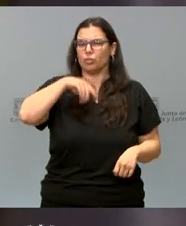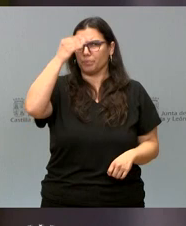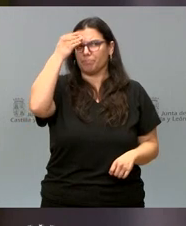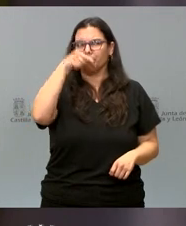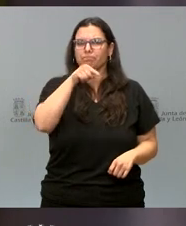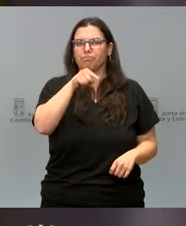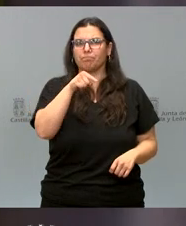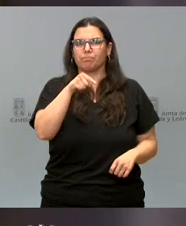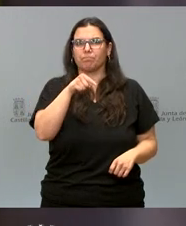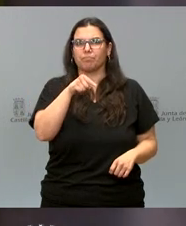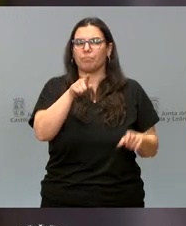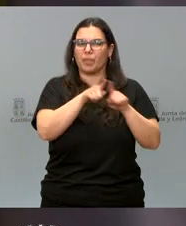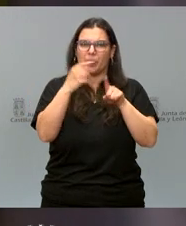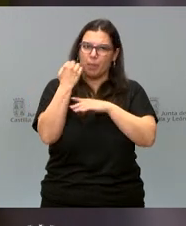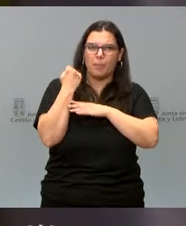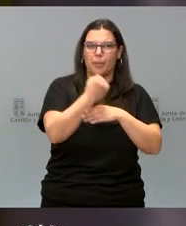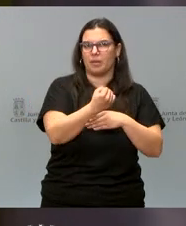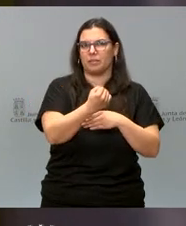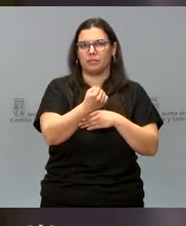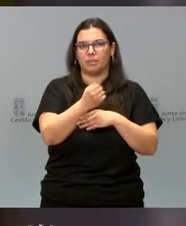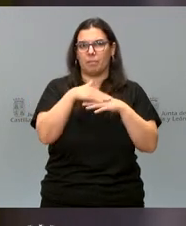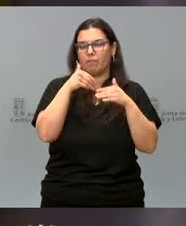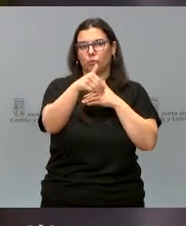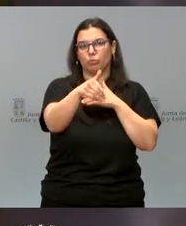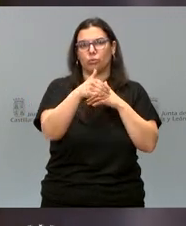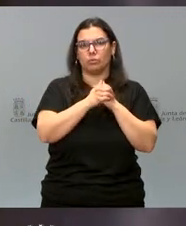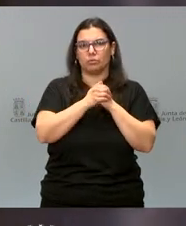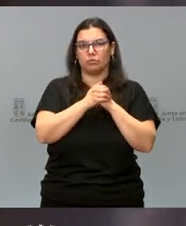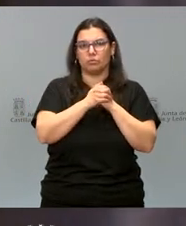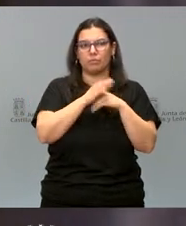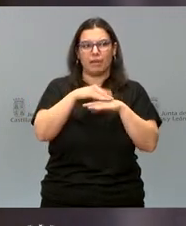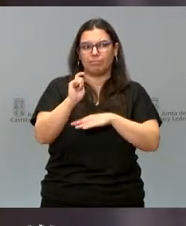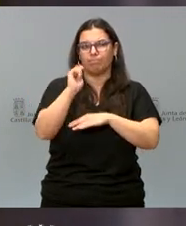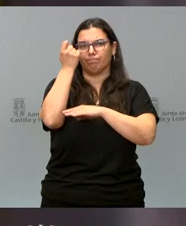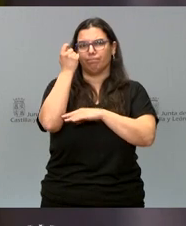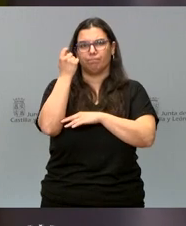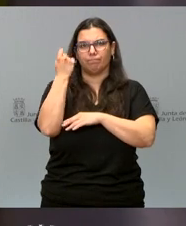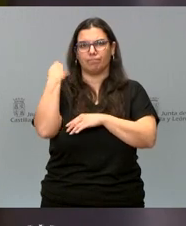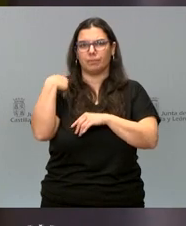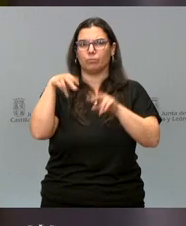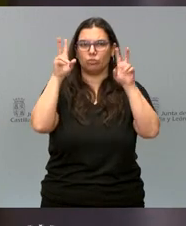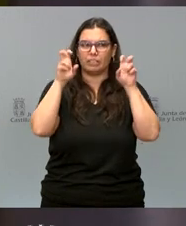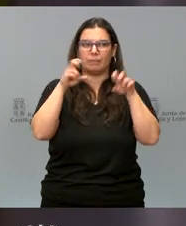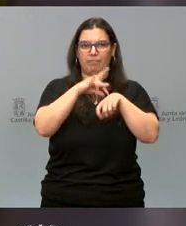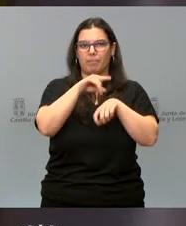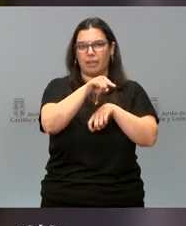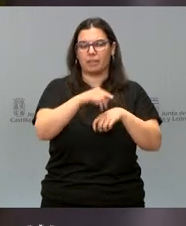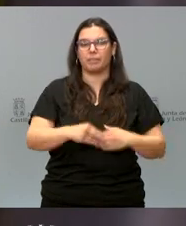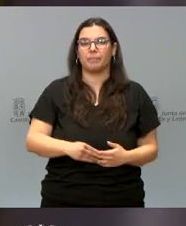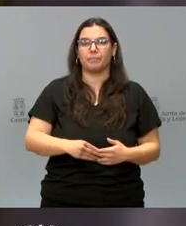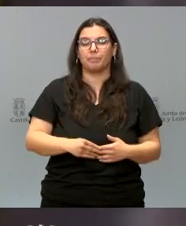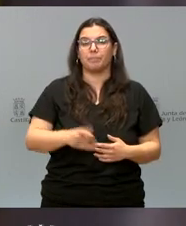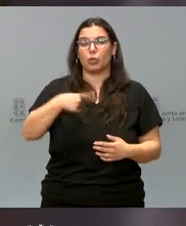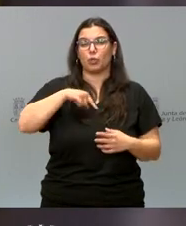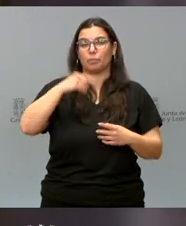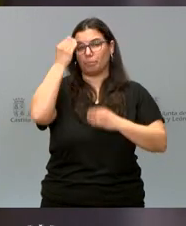que hay que volcarse en el futuro para triunfar sobre estas enfermedades. Tenemos previsto